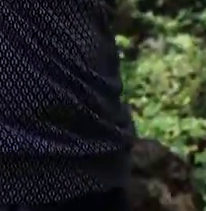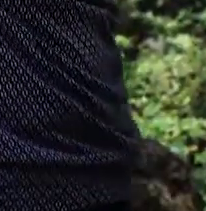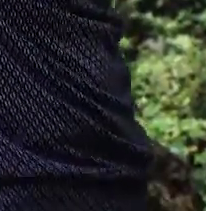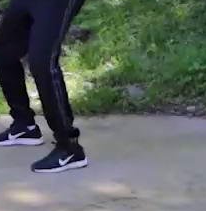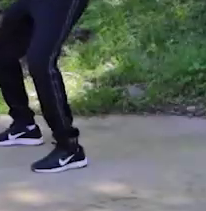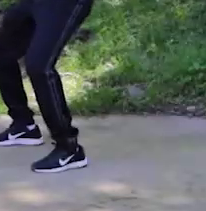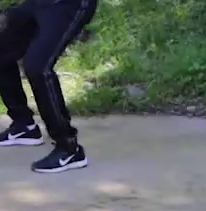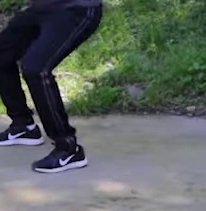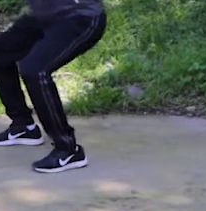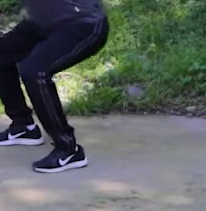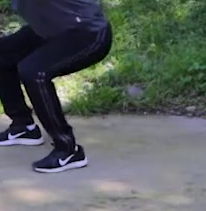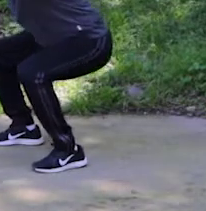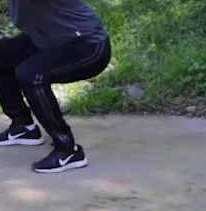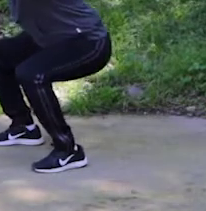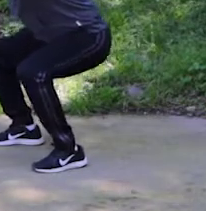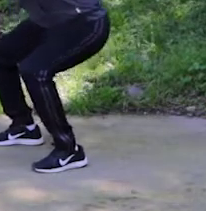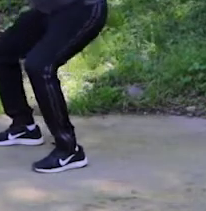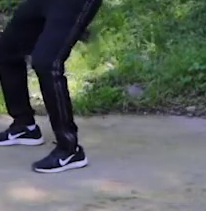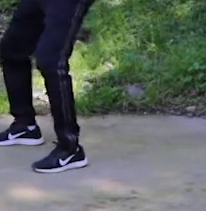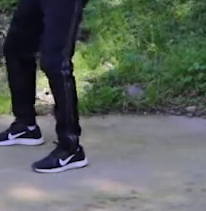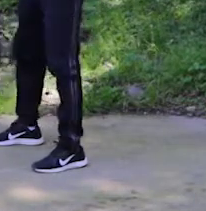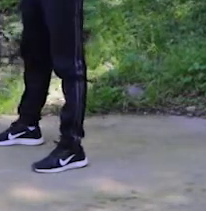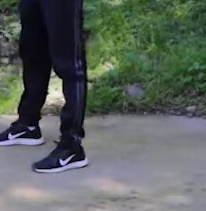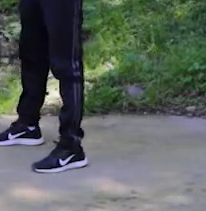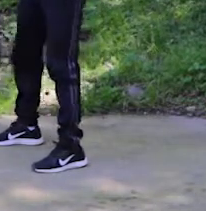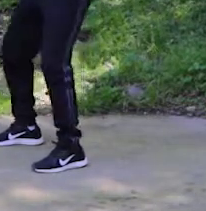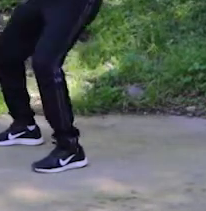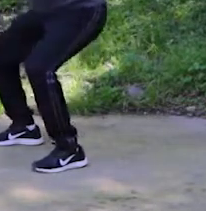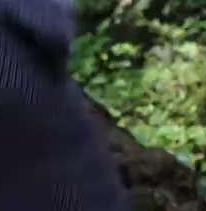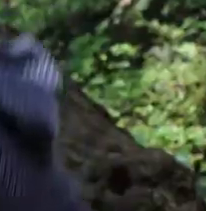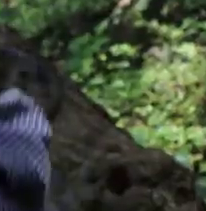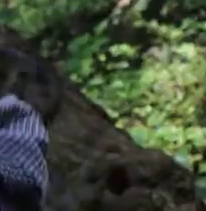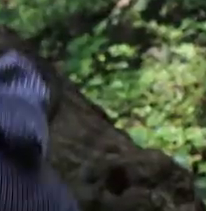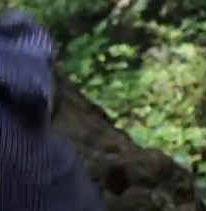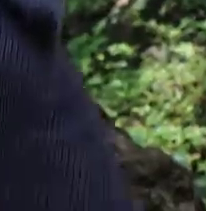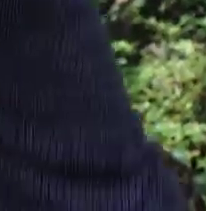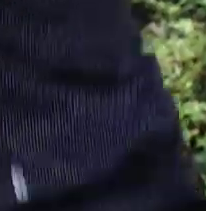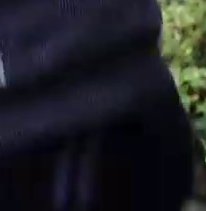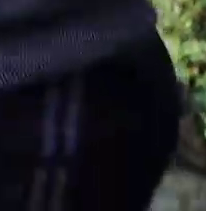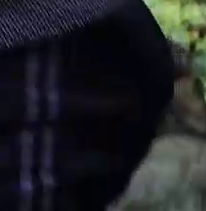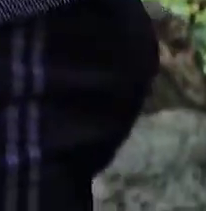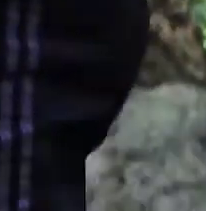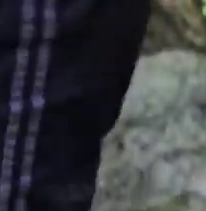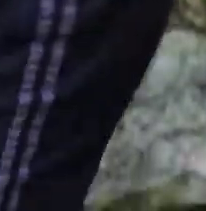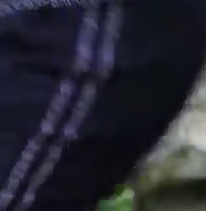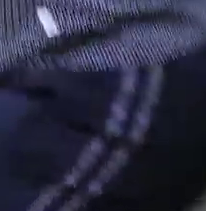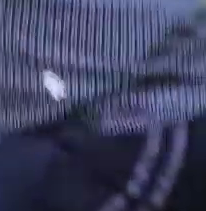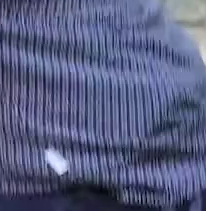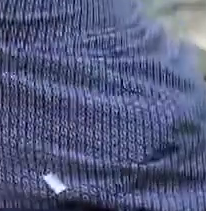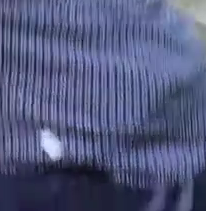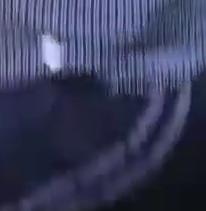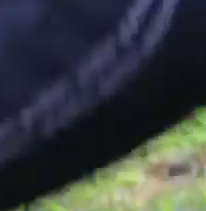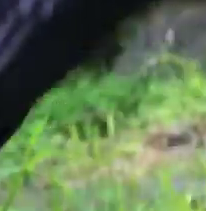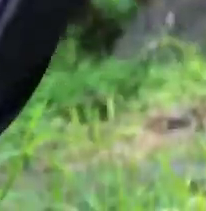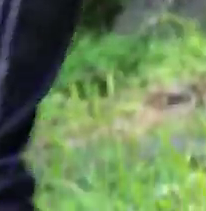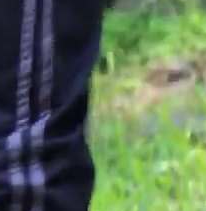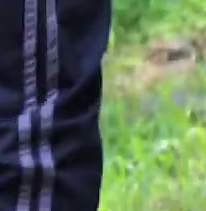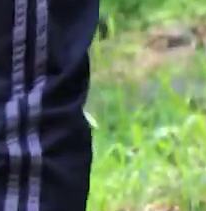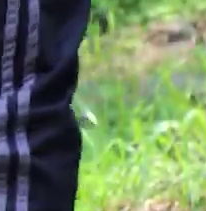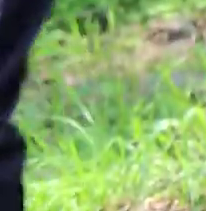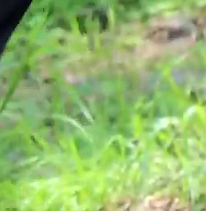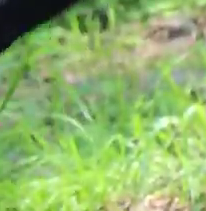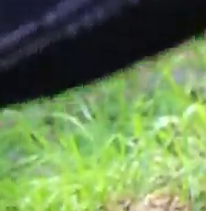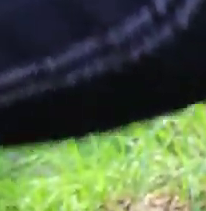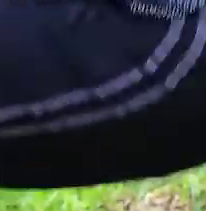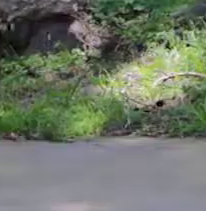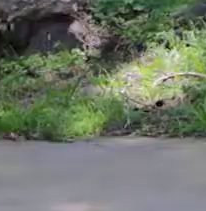y bajamos. Flexionamos rodilla. 90. Bien. Exactamente. Arriba.